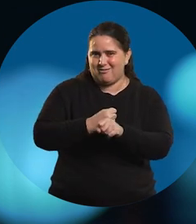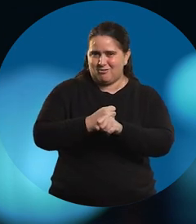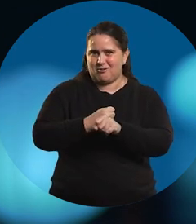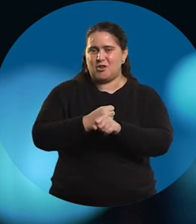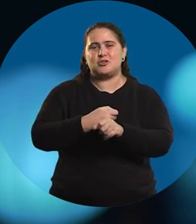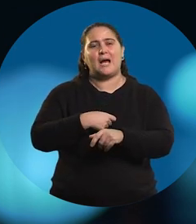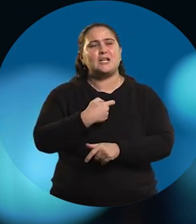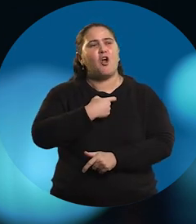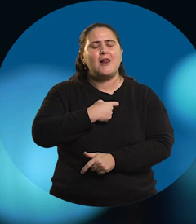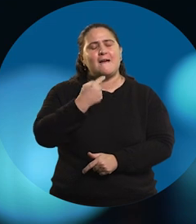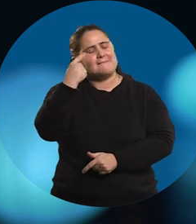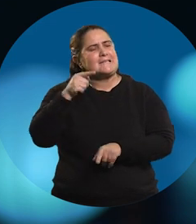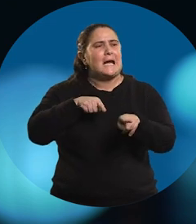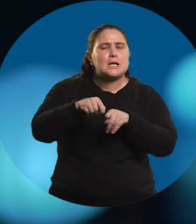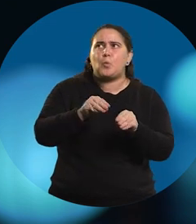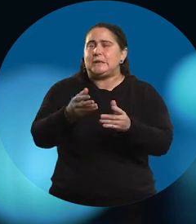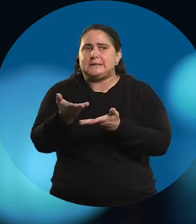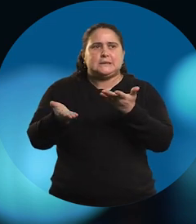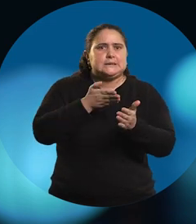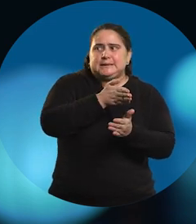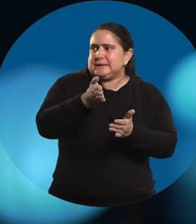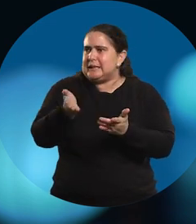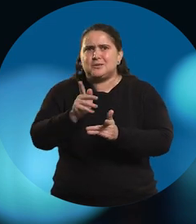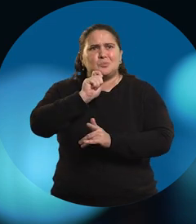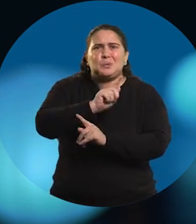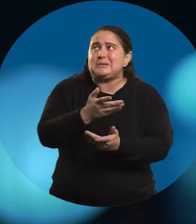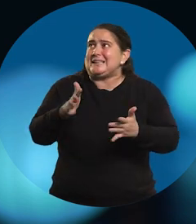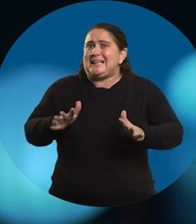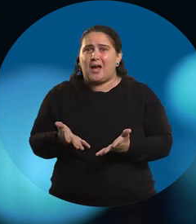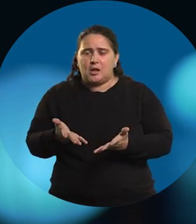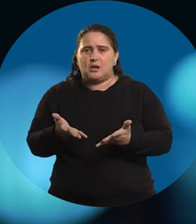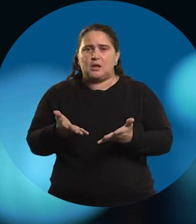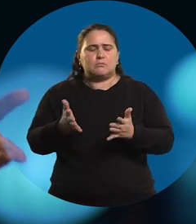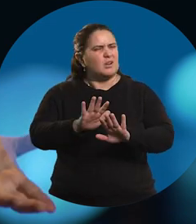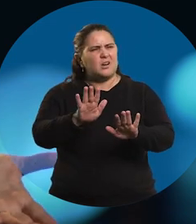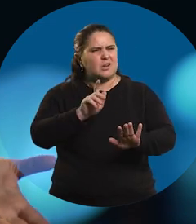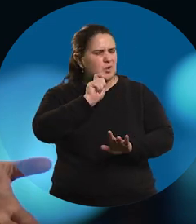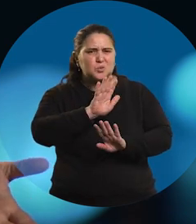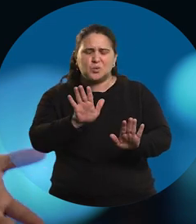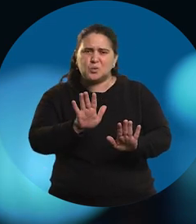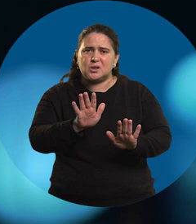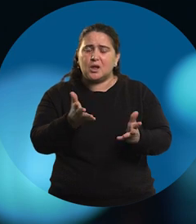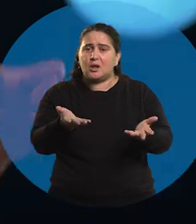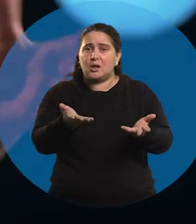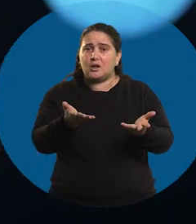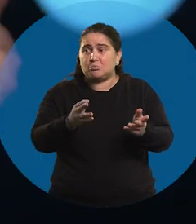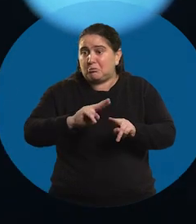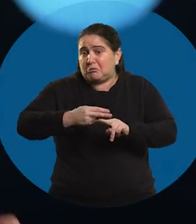vivo en el colegio. Uy, ¿qué tengo que carrera tengo que hacer? ¿Y qué pasa si no me gusta? ¿No te gusta?